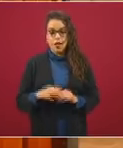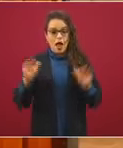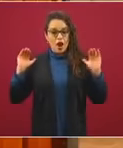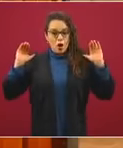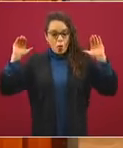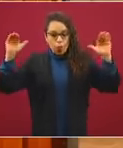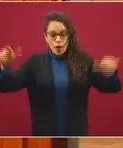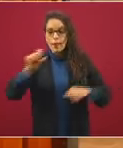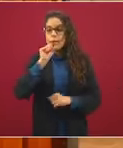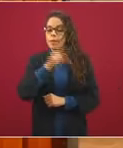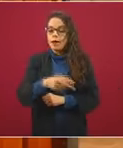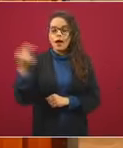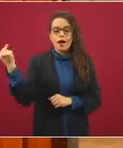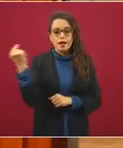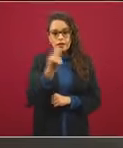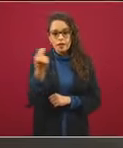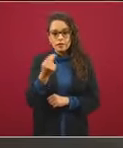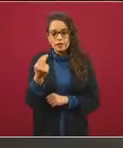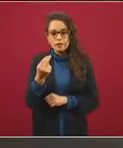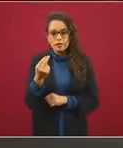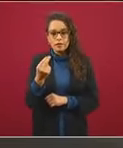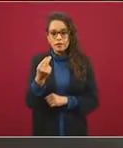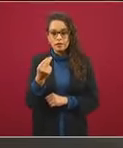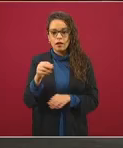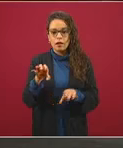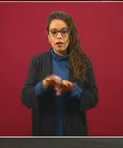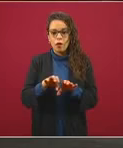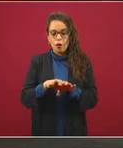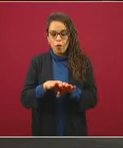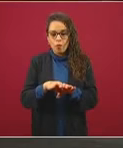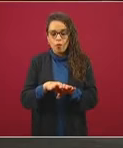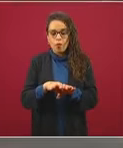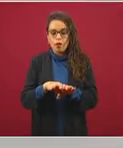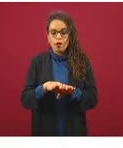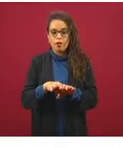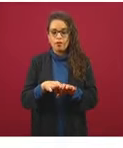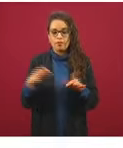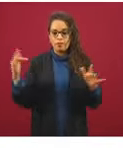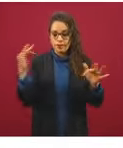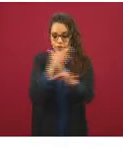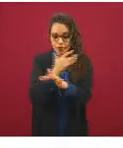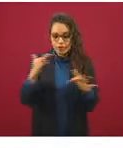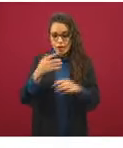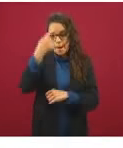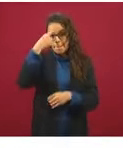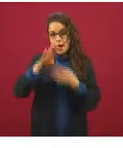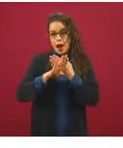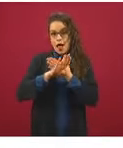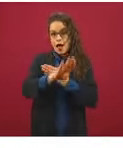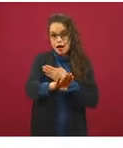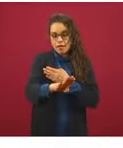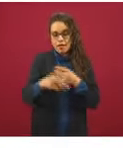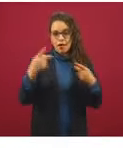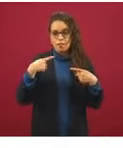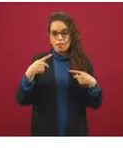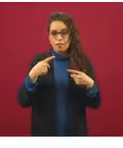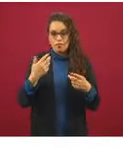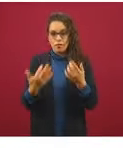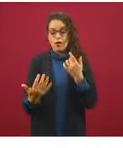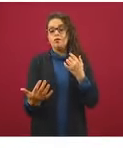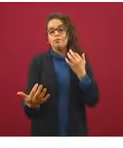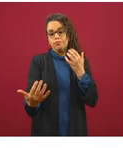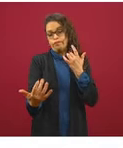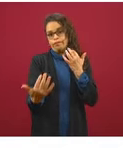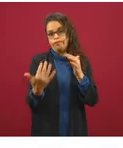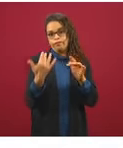específicos para encontrarnos menos con gente de frente y que tengamos que ir de un lado